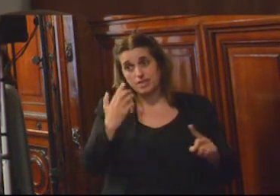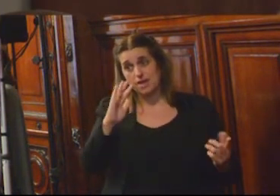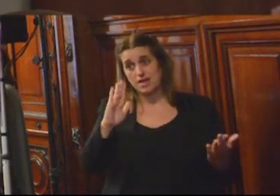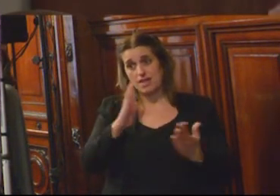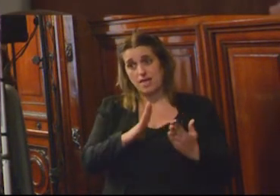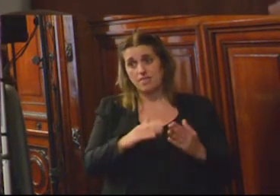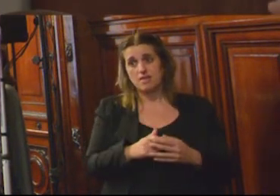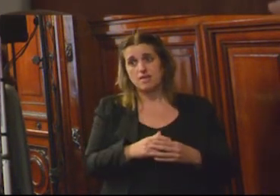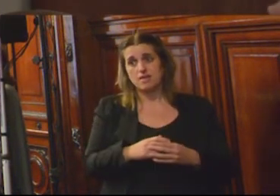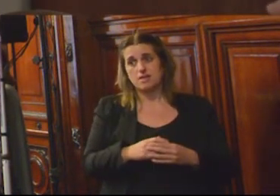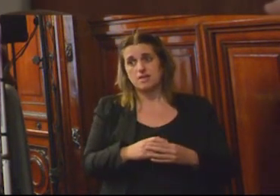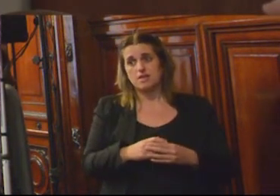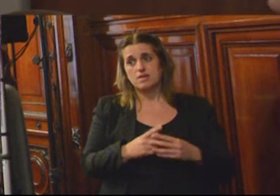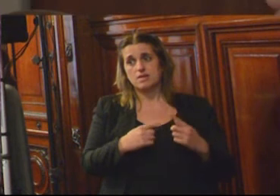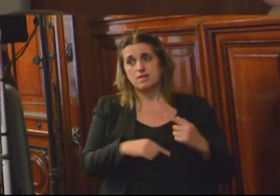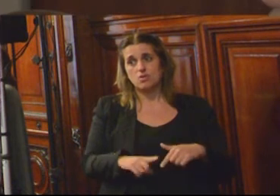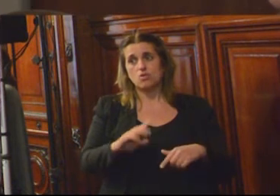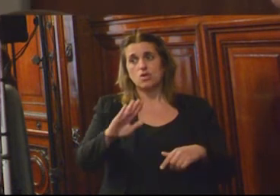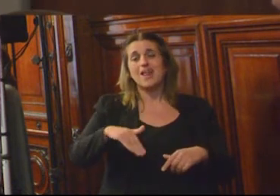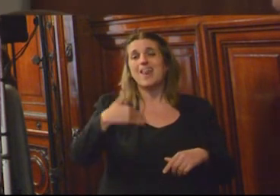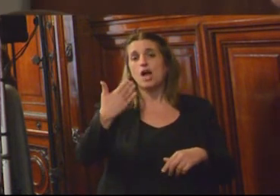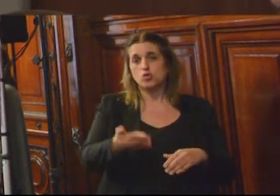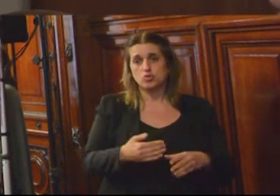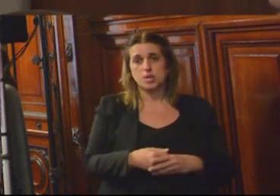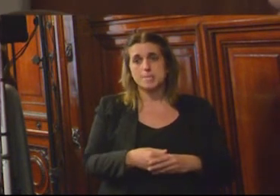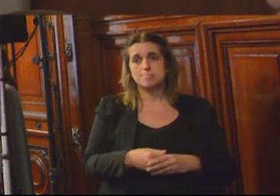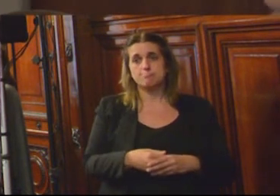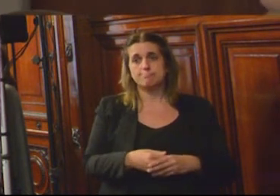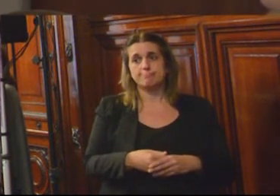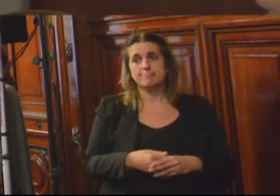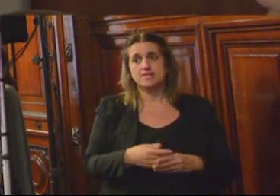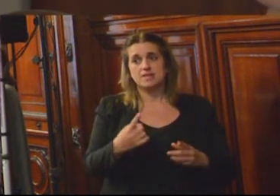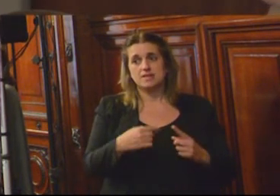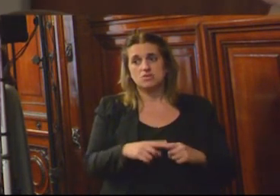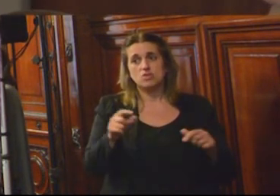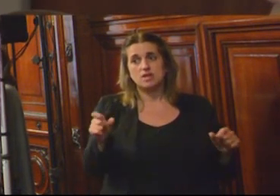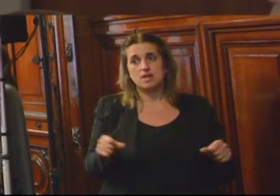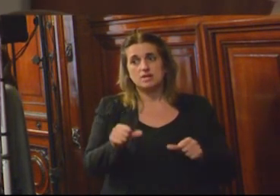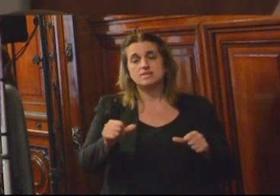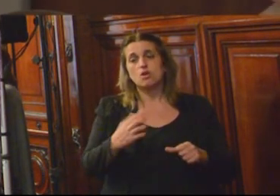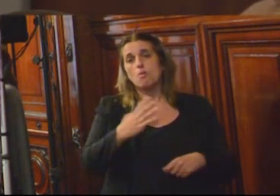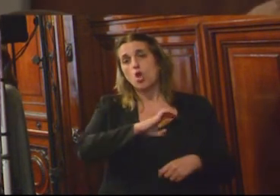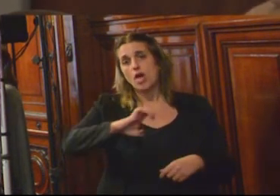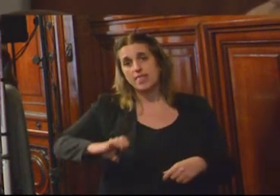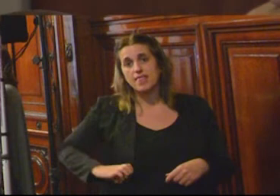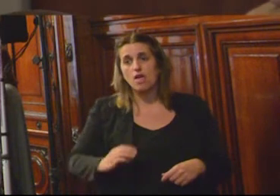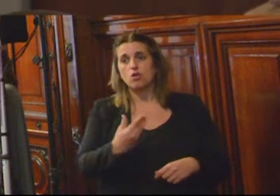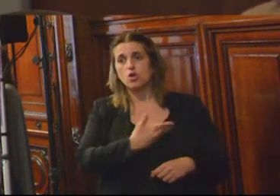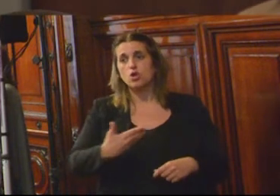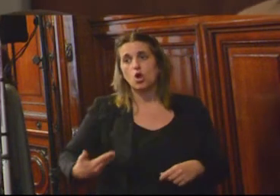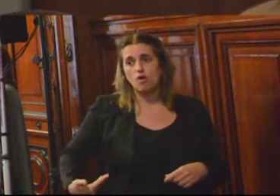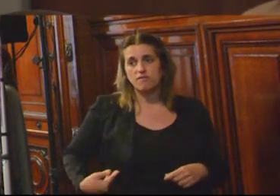con la otra, que es la posición de los estados, de los gobiernos para